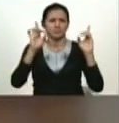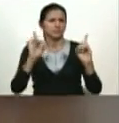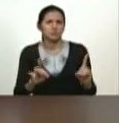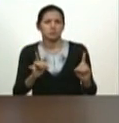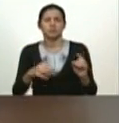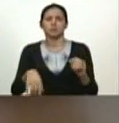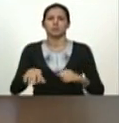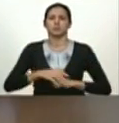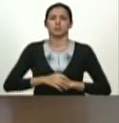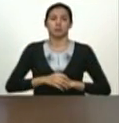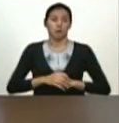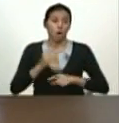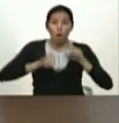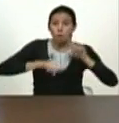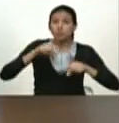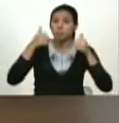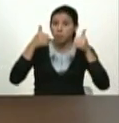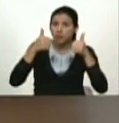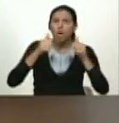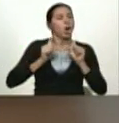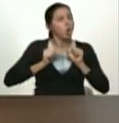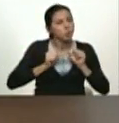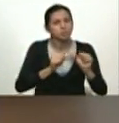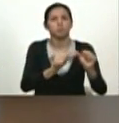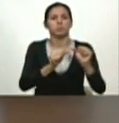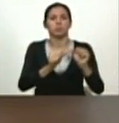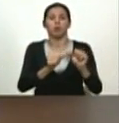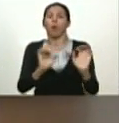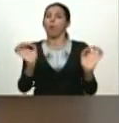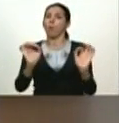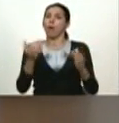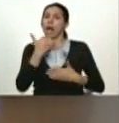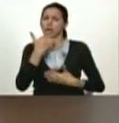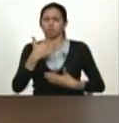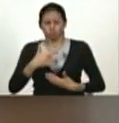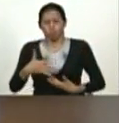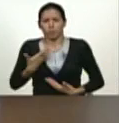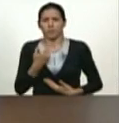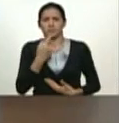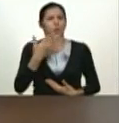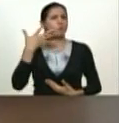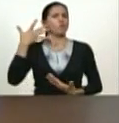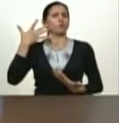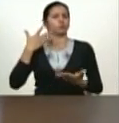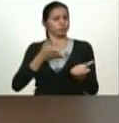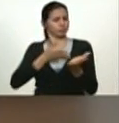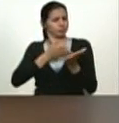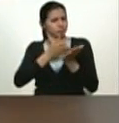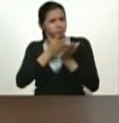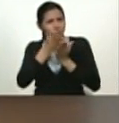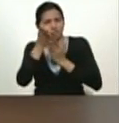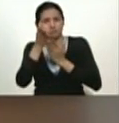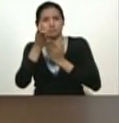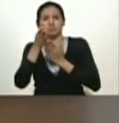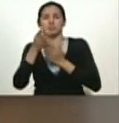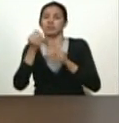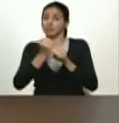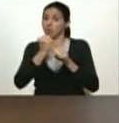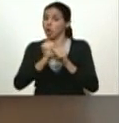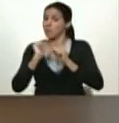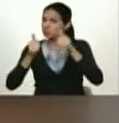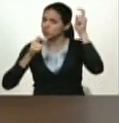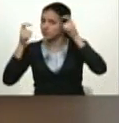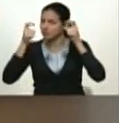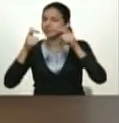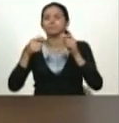retomando lo bueno que estamos haciendo sin algo yo puedo decir orgulloso he sido leal continuador de la labor del comandante Chávez